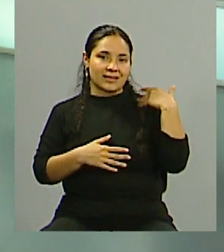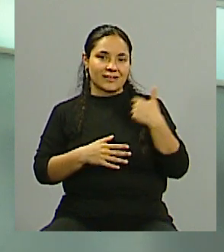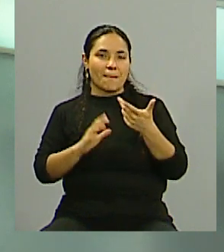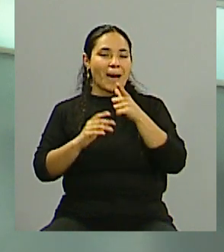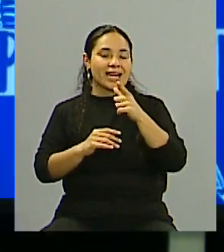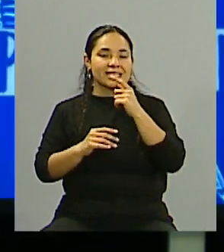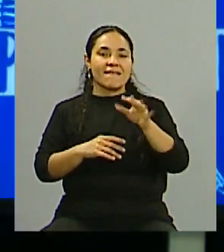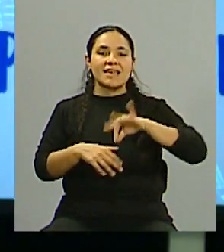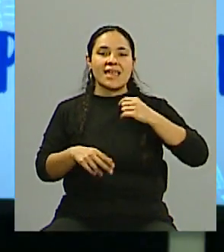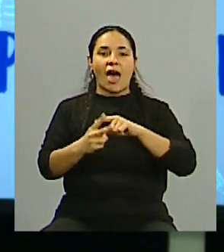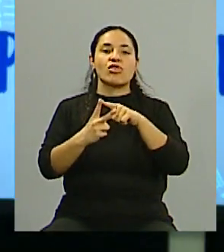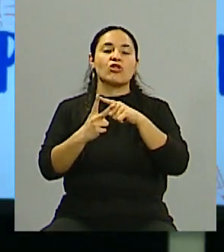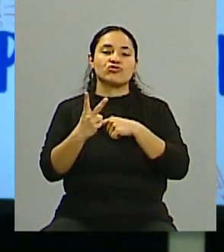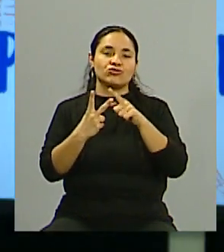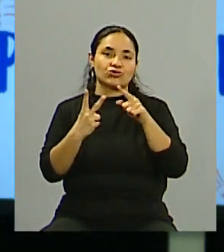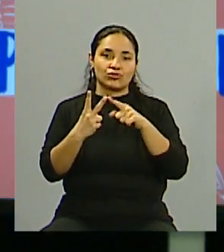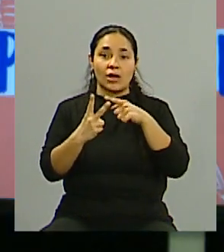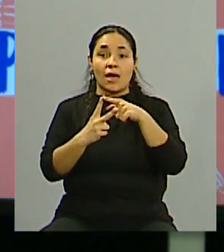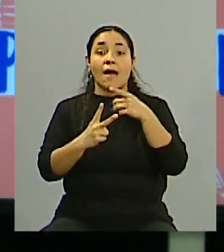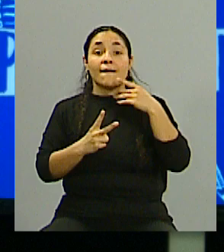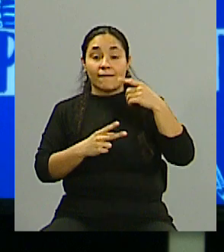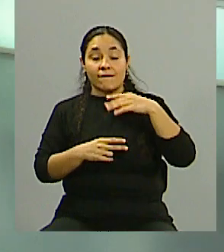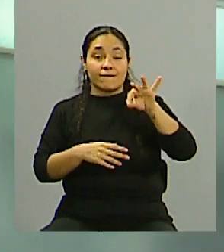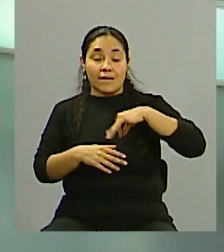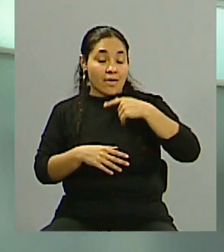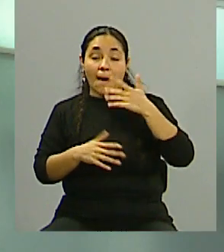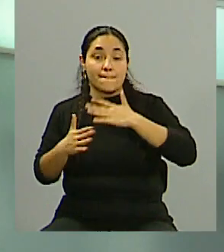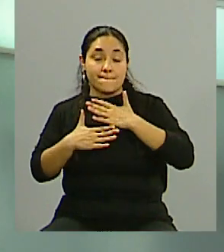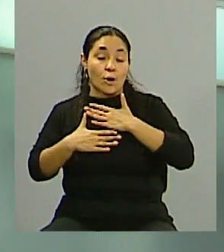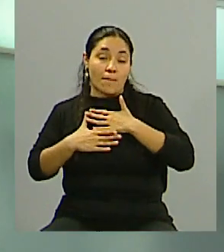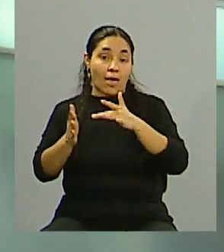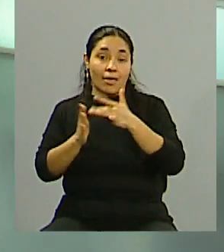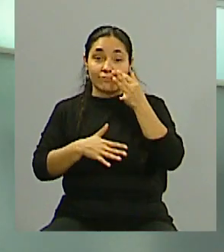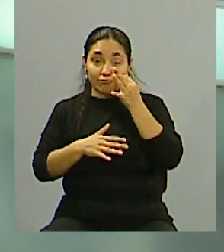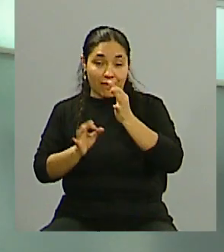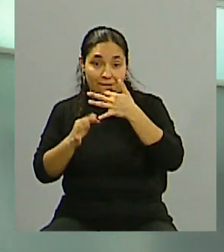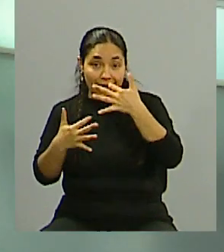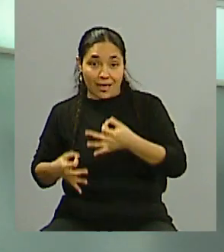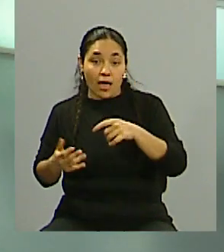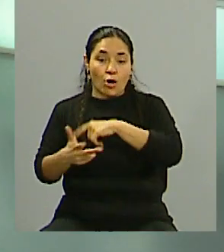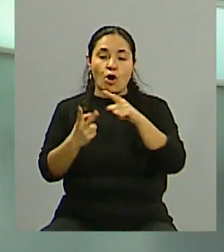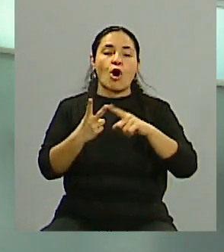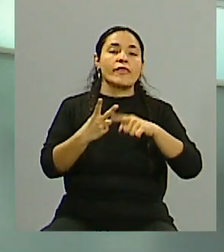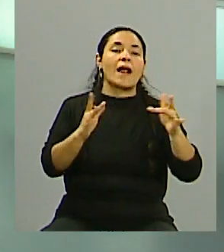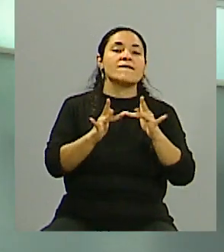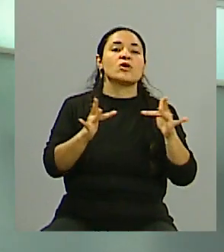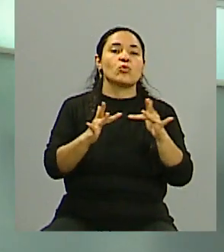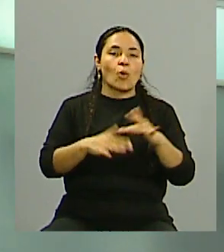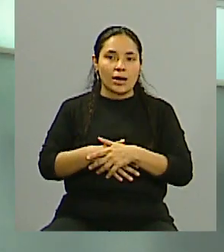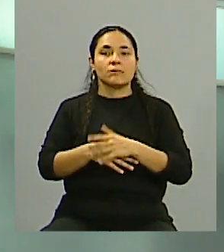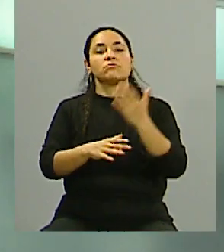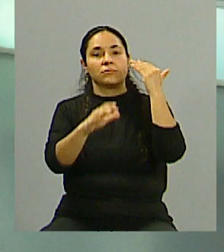vida. Tenemos una vida analógica y física y una vida digital. Lo notamos en pandemia, ¿no? Hacíamos transacciones económicas, tenemos derechos,